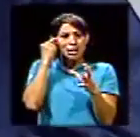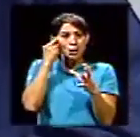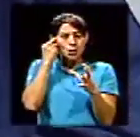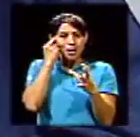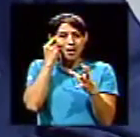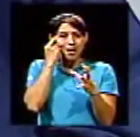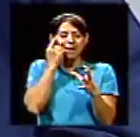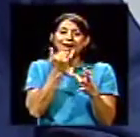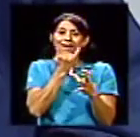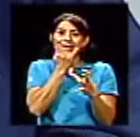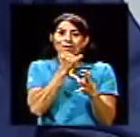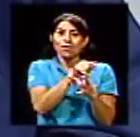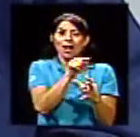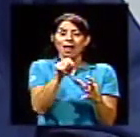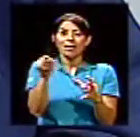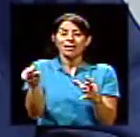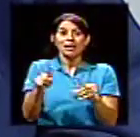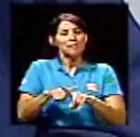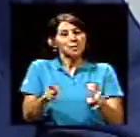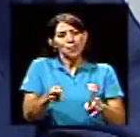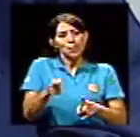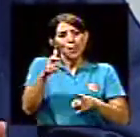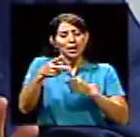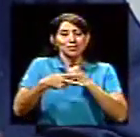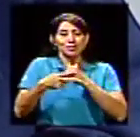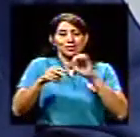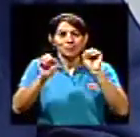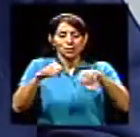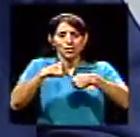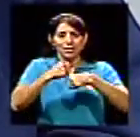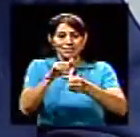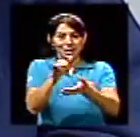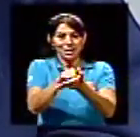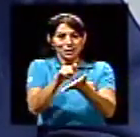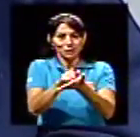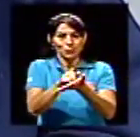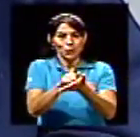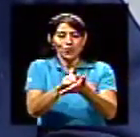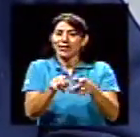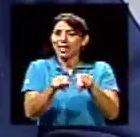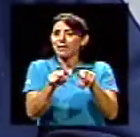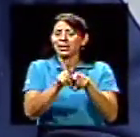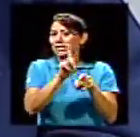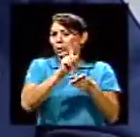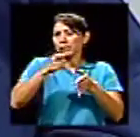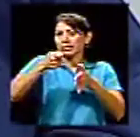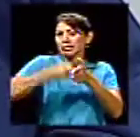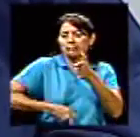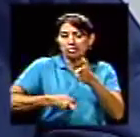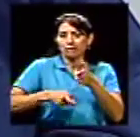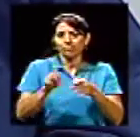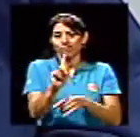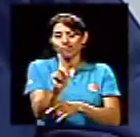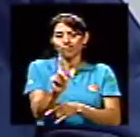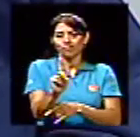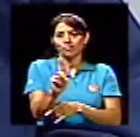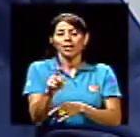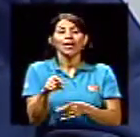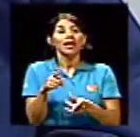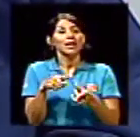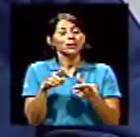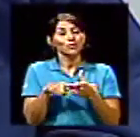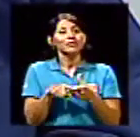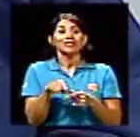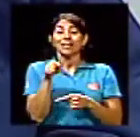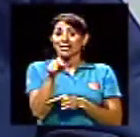digamos, que pocas veces tienen la posibilidad de hacer eso y es medio, no es tan riguroso eso, ¿no? Así es que ese sería, digamos, el primer